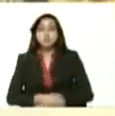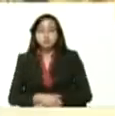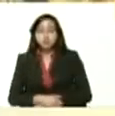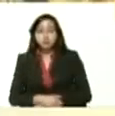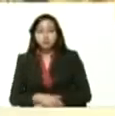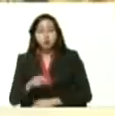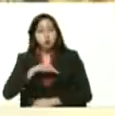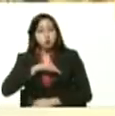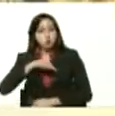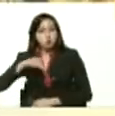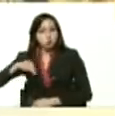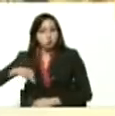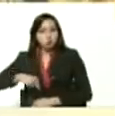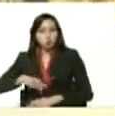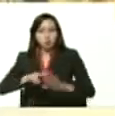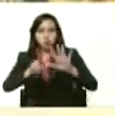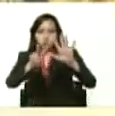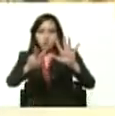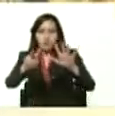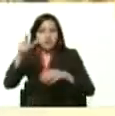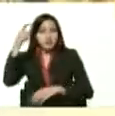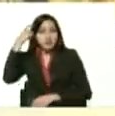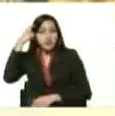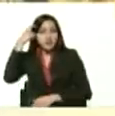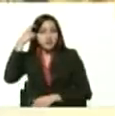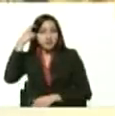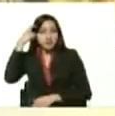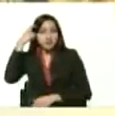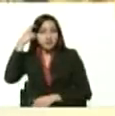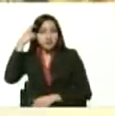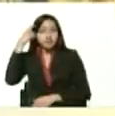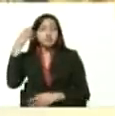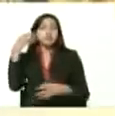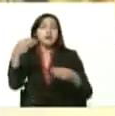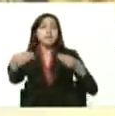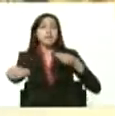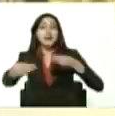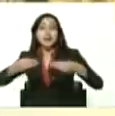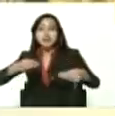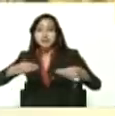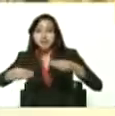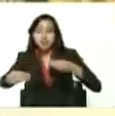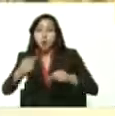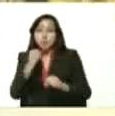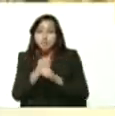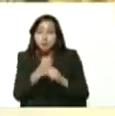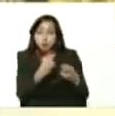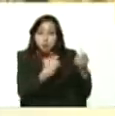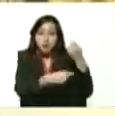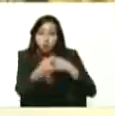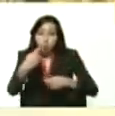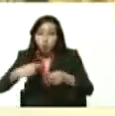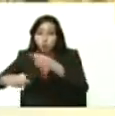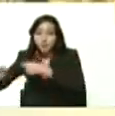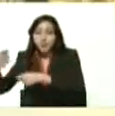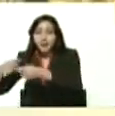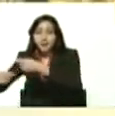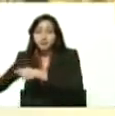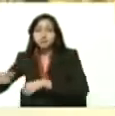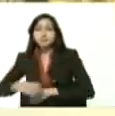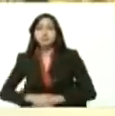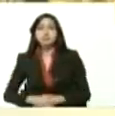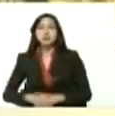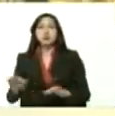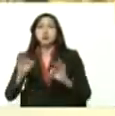en 7 días de flexibilización laboral económica el